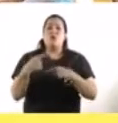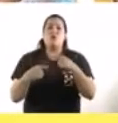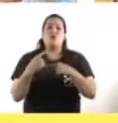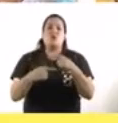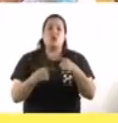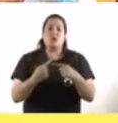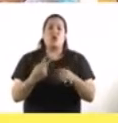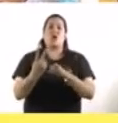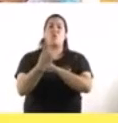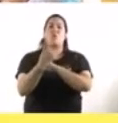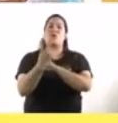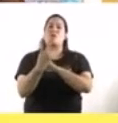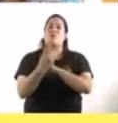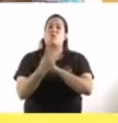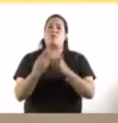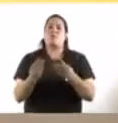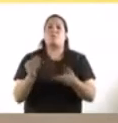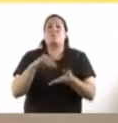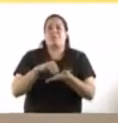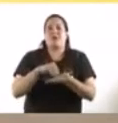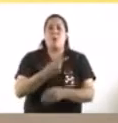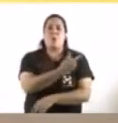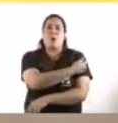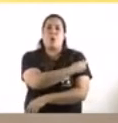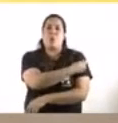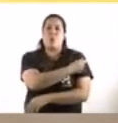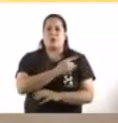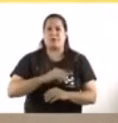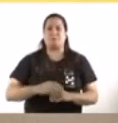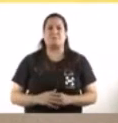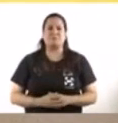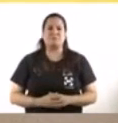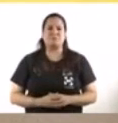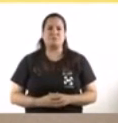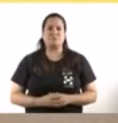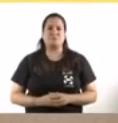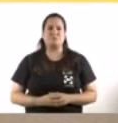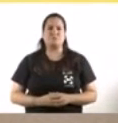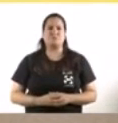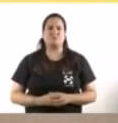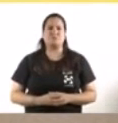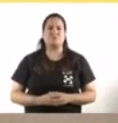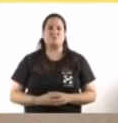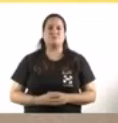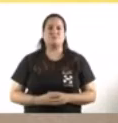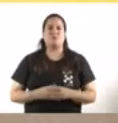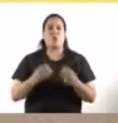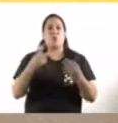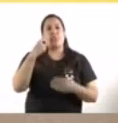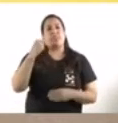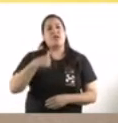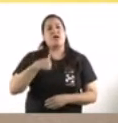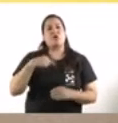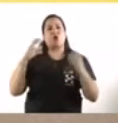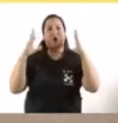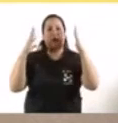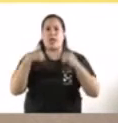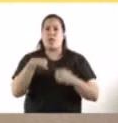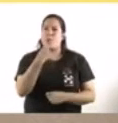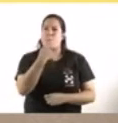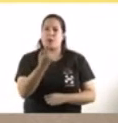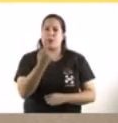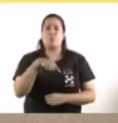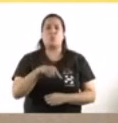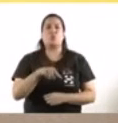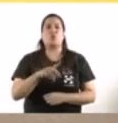cuidándonos a pesar de la vacuna buenos días jefe de gobierno Marcelo Deleo Radio La Red voy con una pregunta mía y algunas